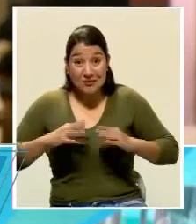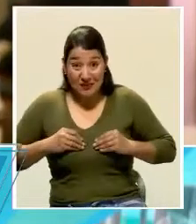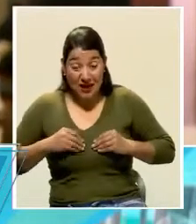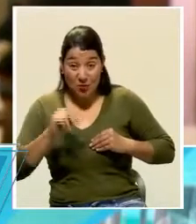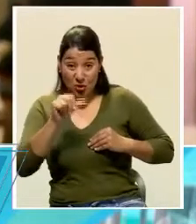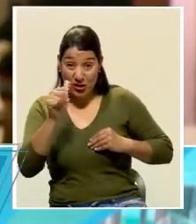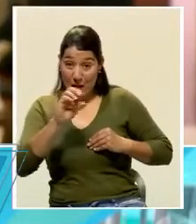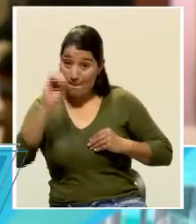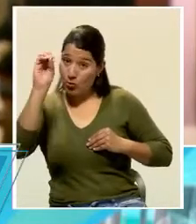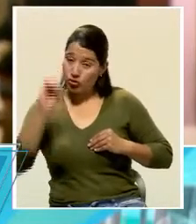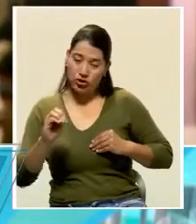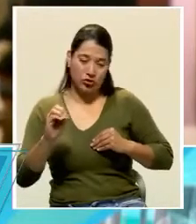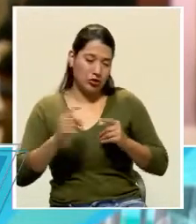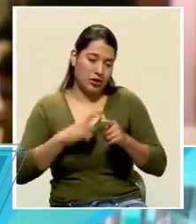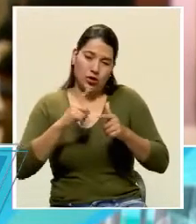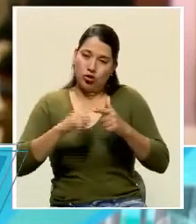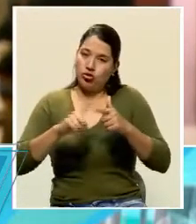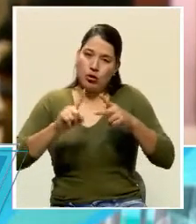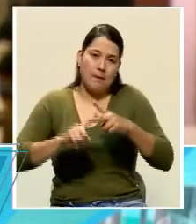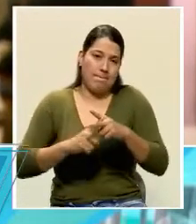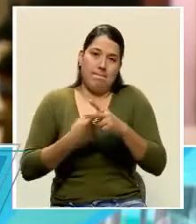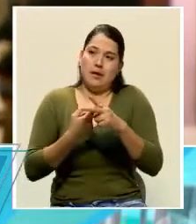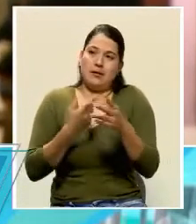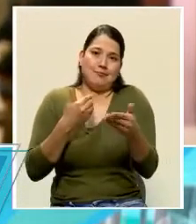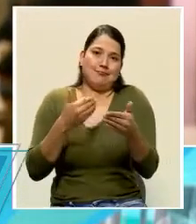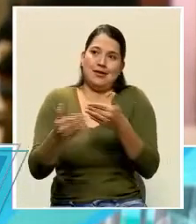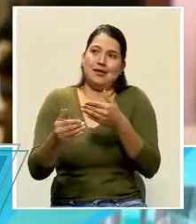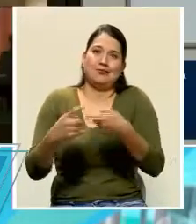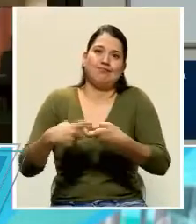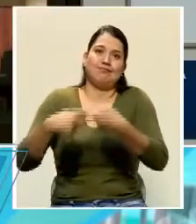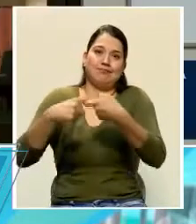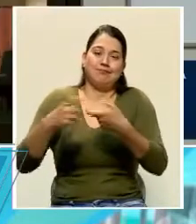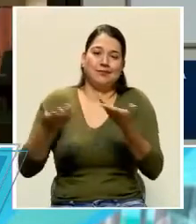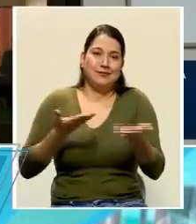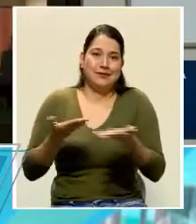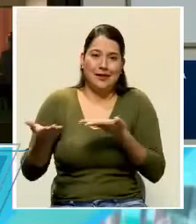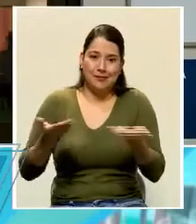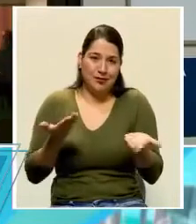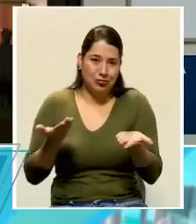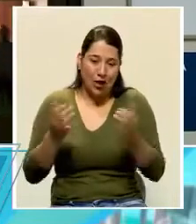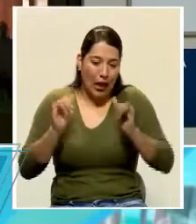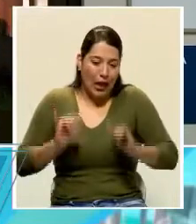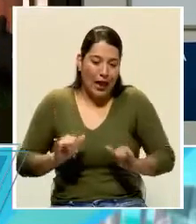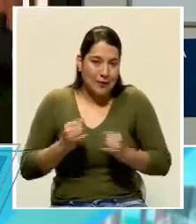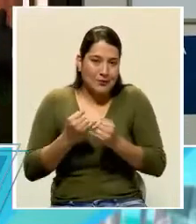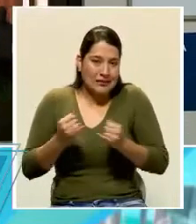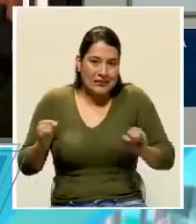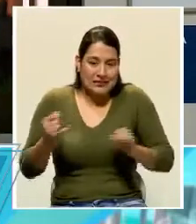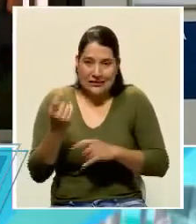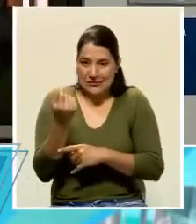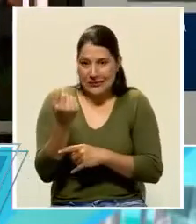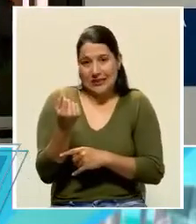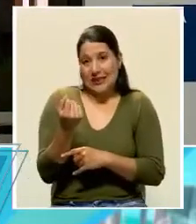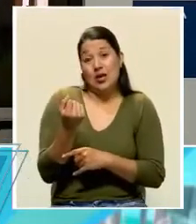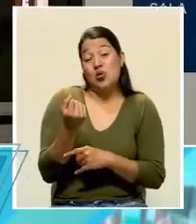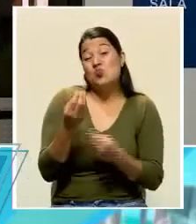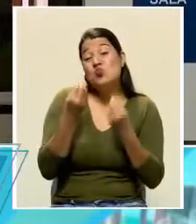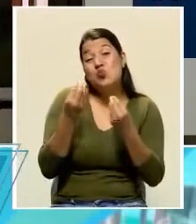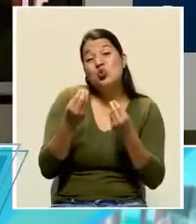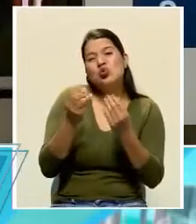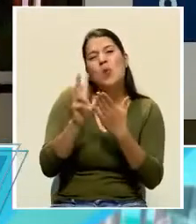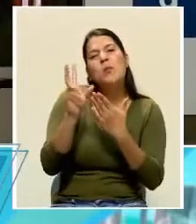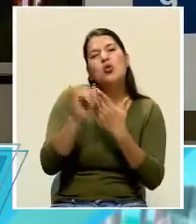probablemente entramos en un proceso casi de parálisis en muchos de los servicios. Muchos de ellos que tienen un alto contenido social